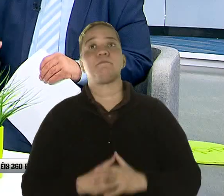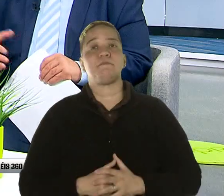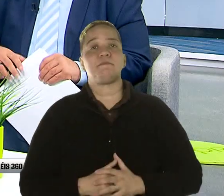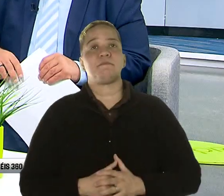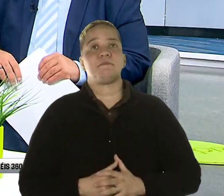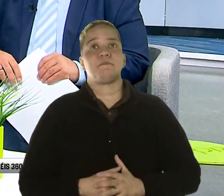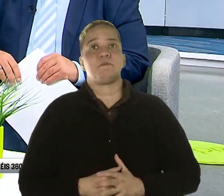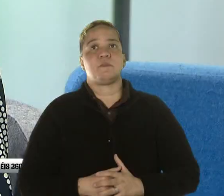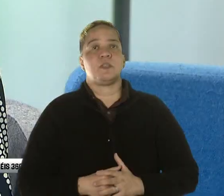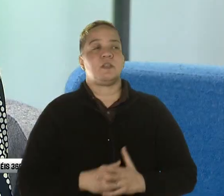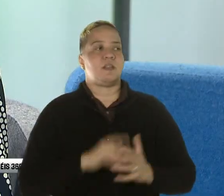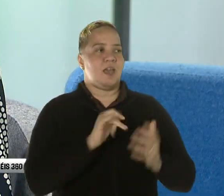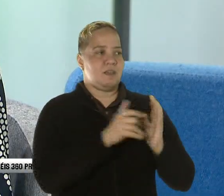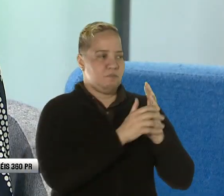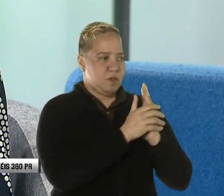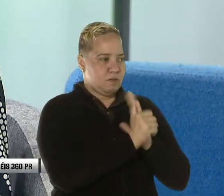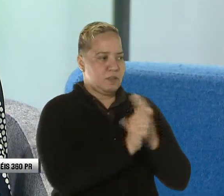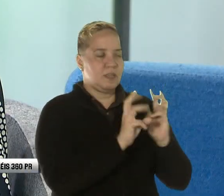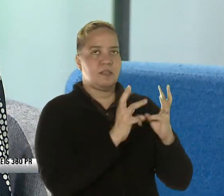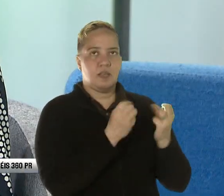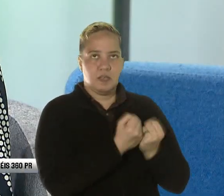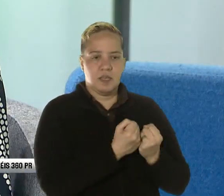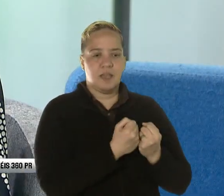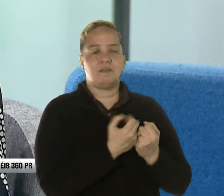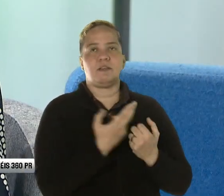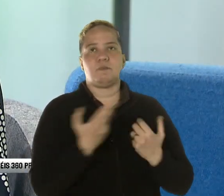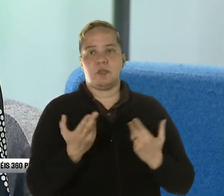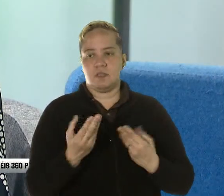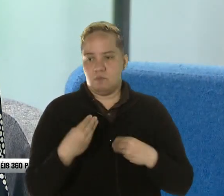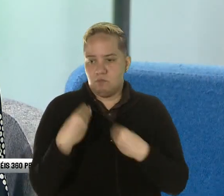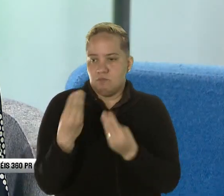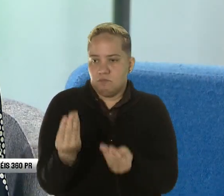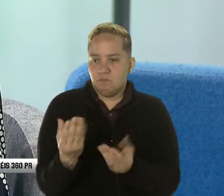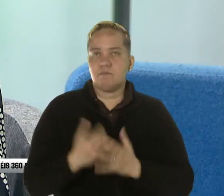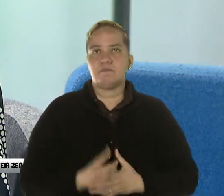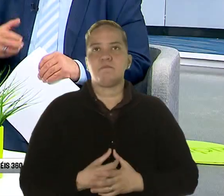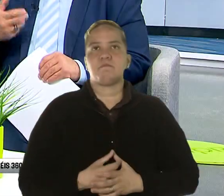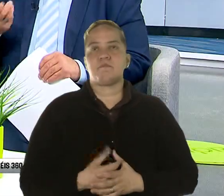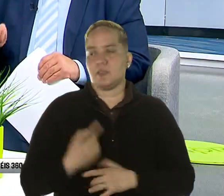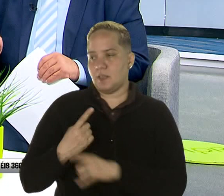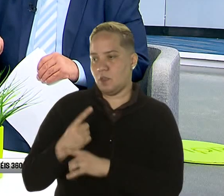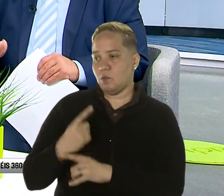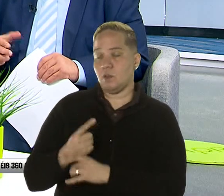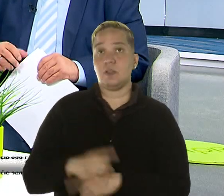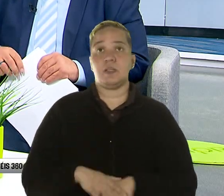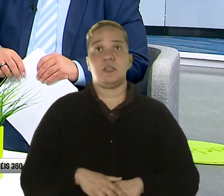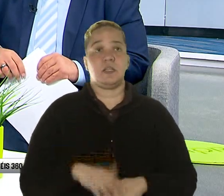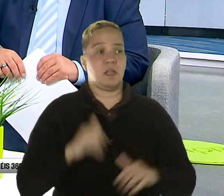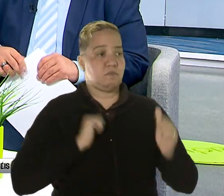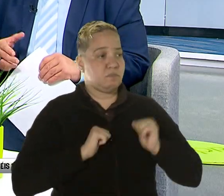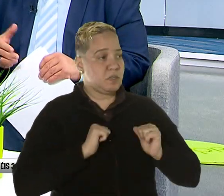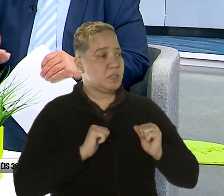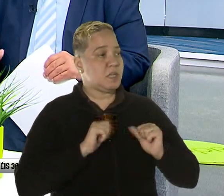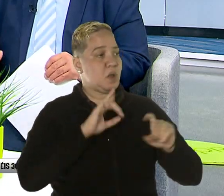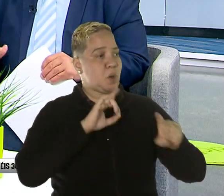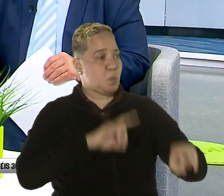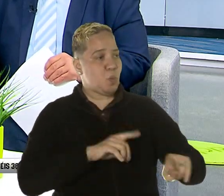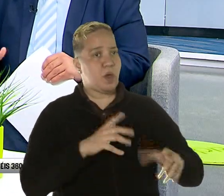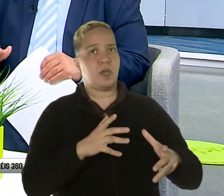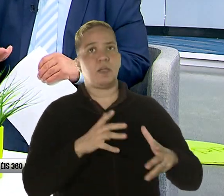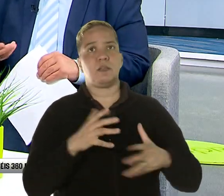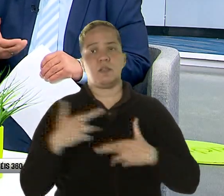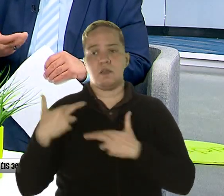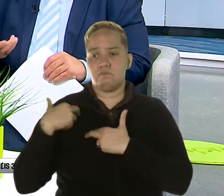capacitación y los talleres para tener herramientas adicionales que ofrecer. Exacto. Y la dinámica y respuesta por parte de los encargados, padres,